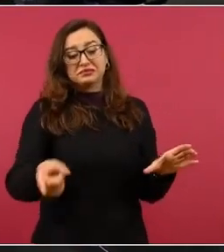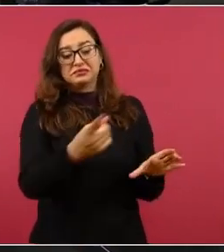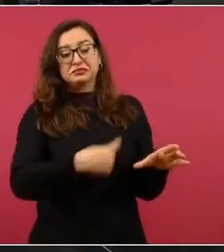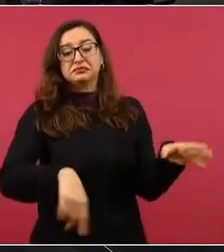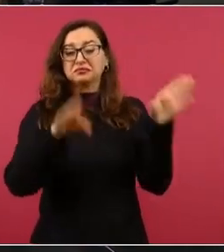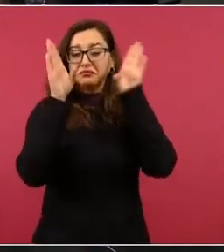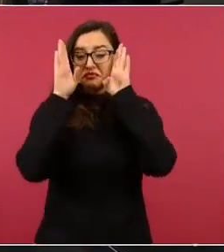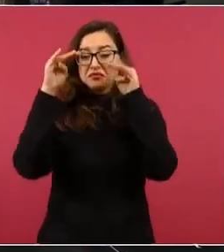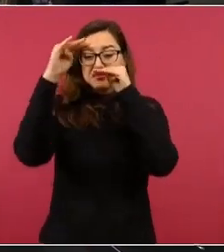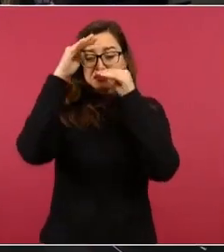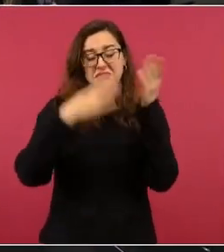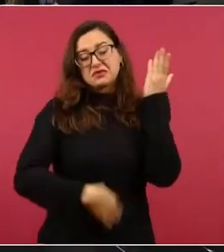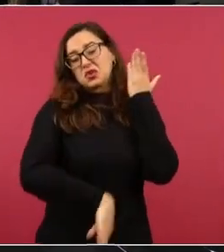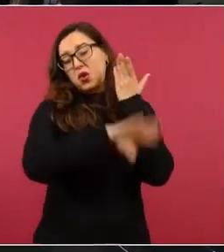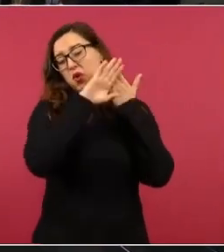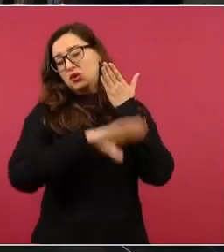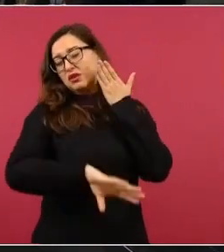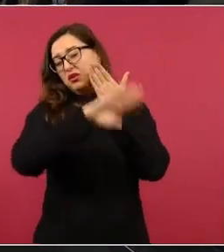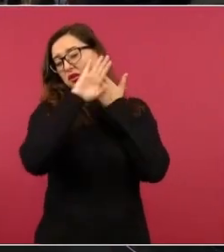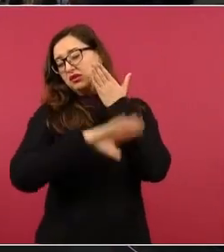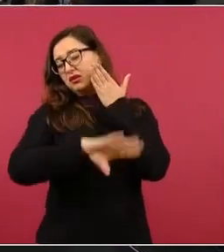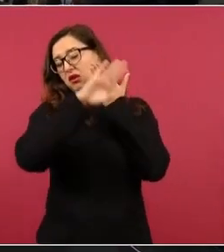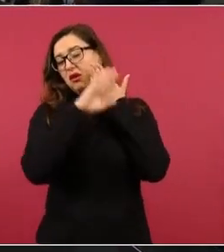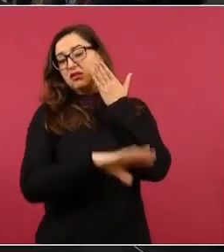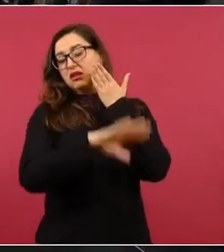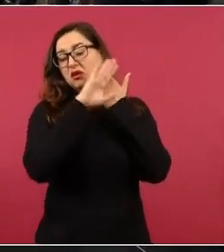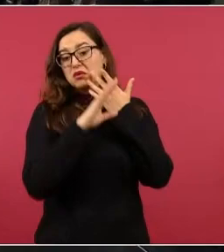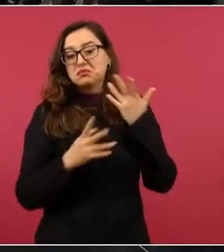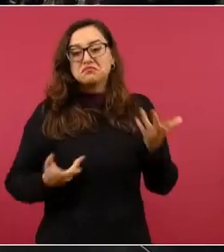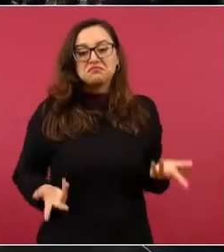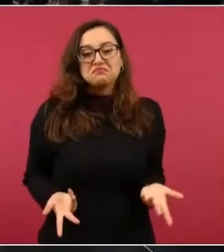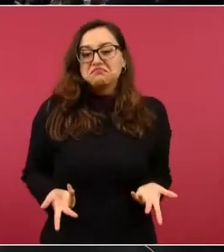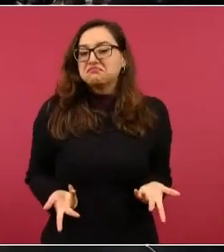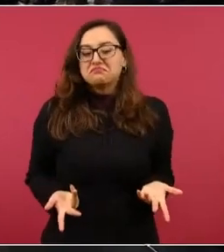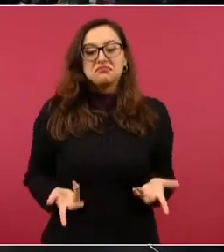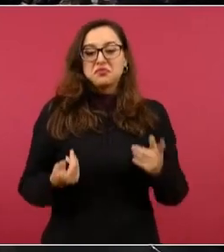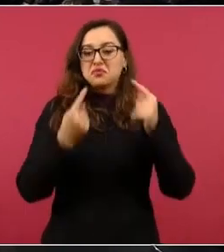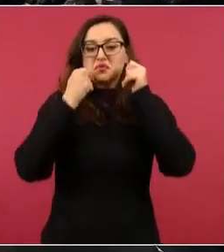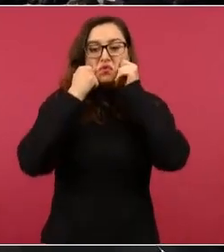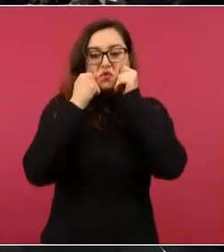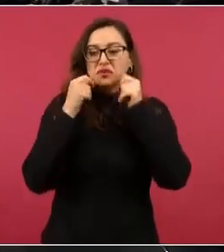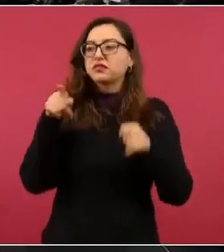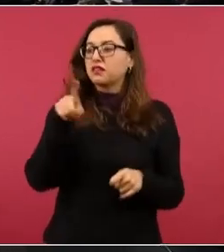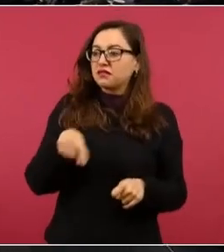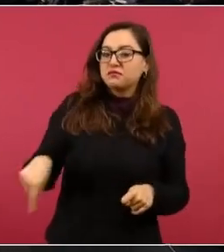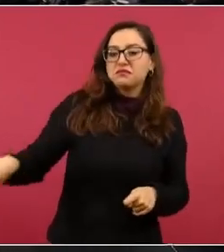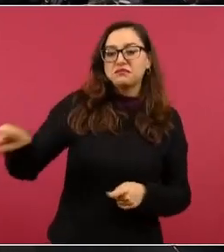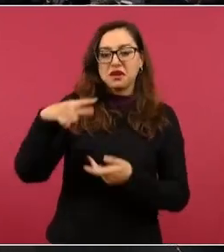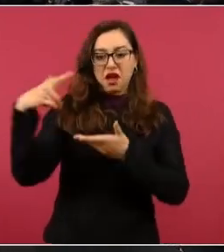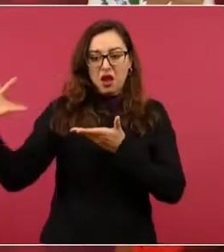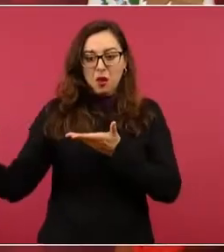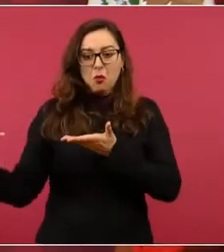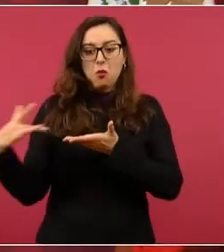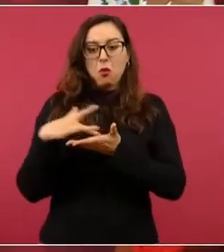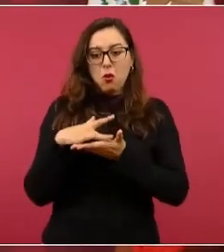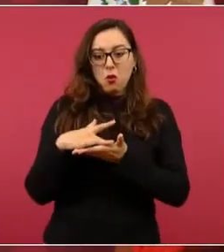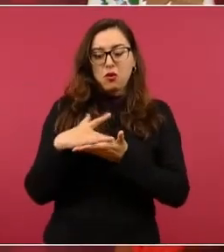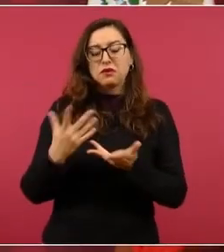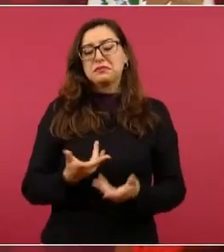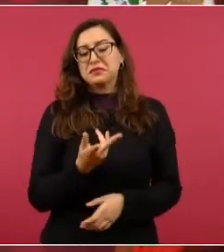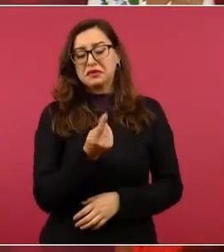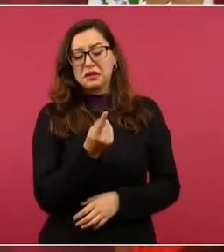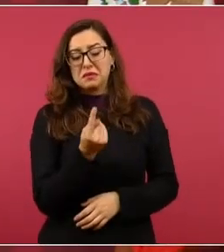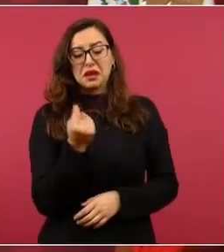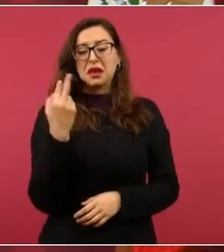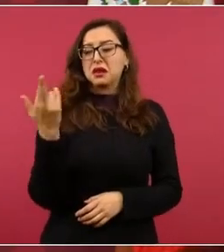Y ahora no sólo de los medios nacionales, con honrosas